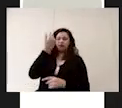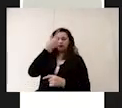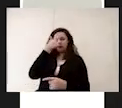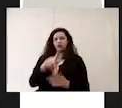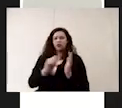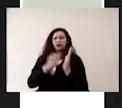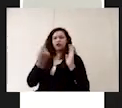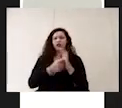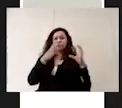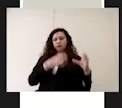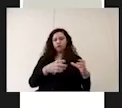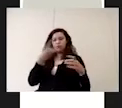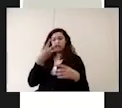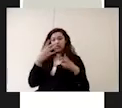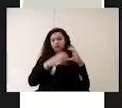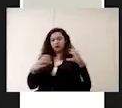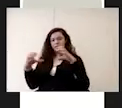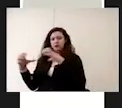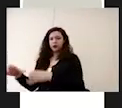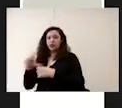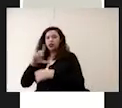triple balde y la posterior desinfección